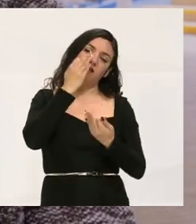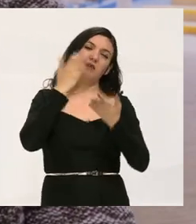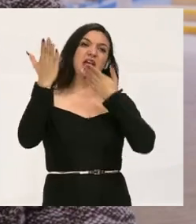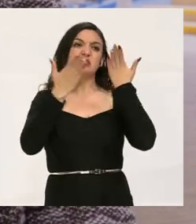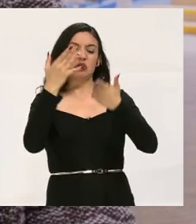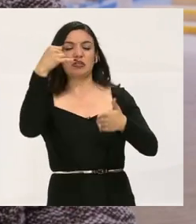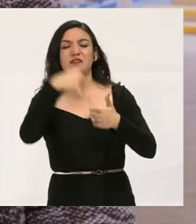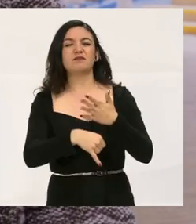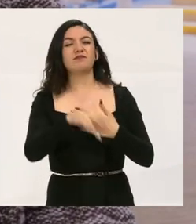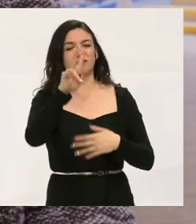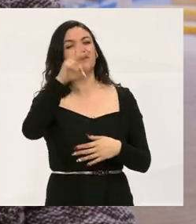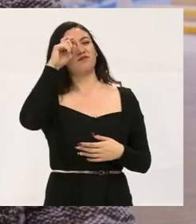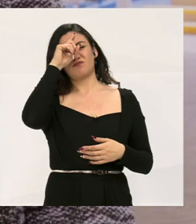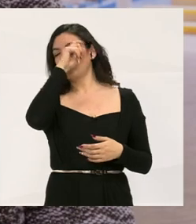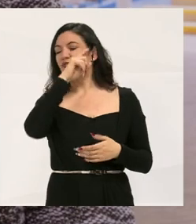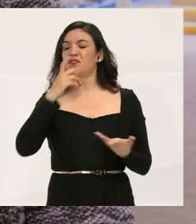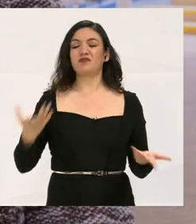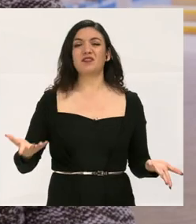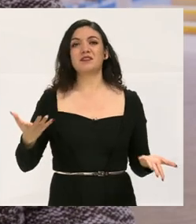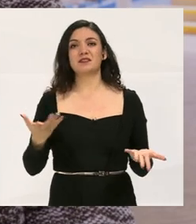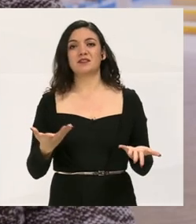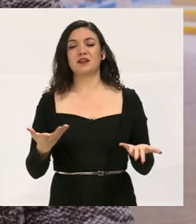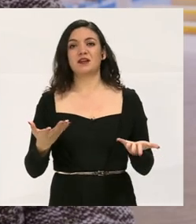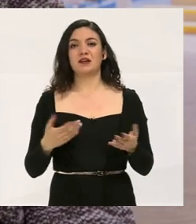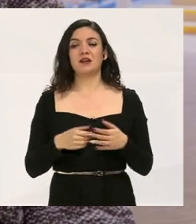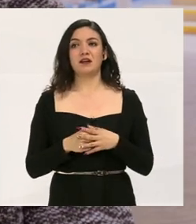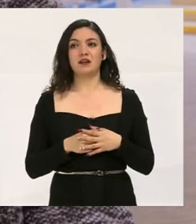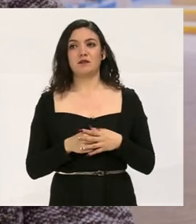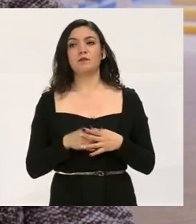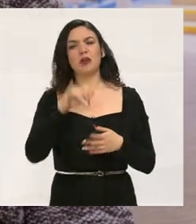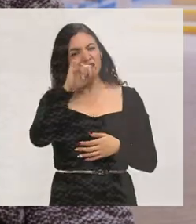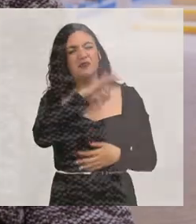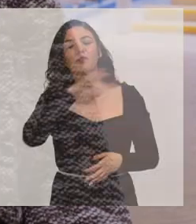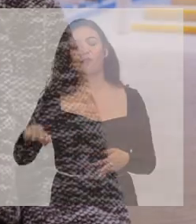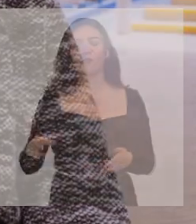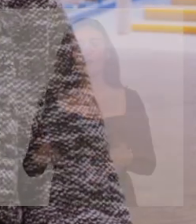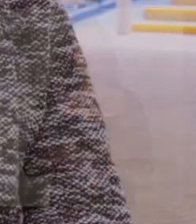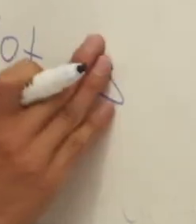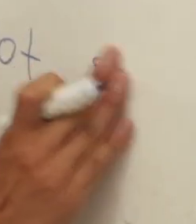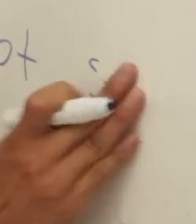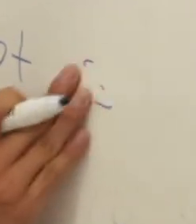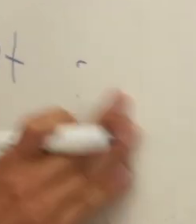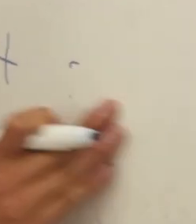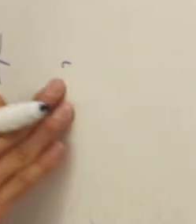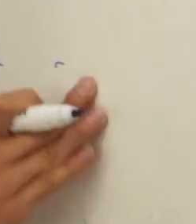tratamientos, estudios. Es muy difícil, pero se puede.